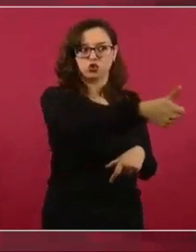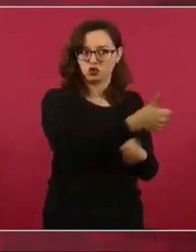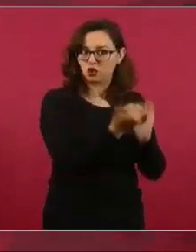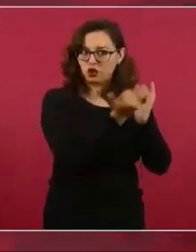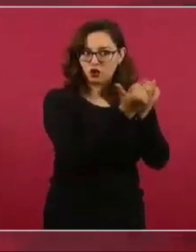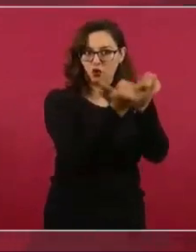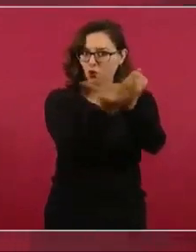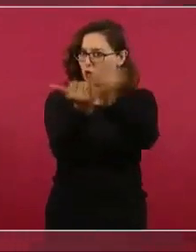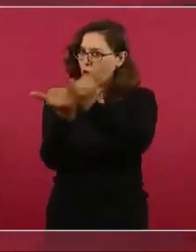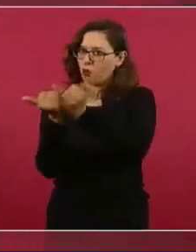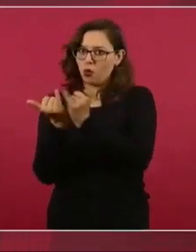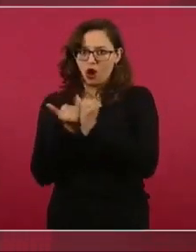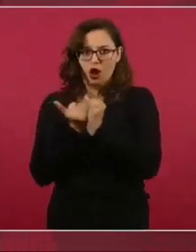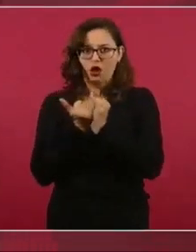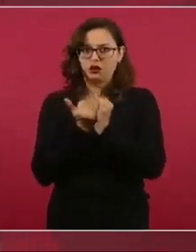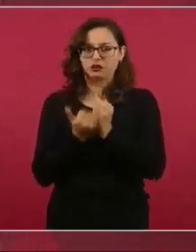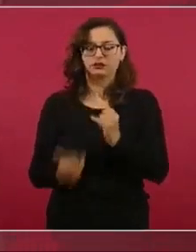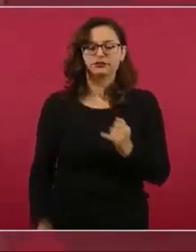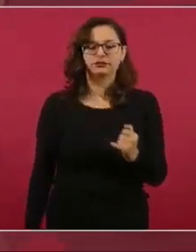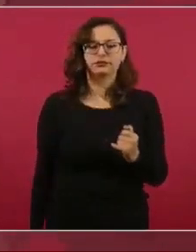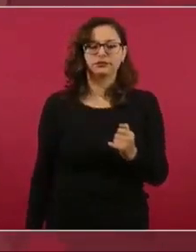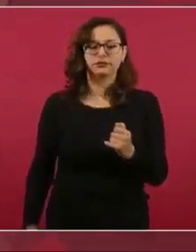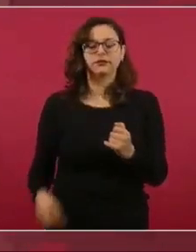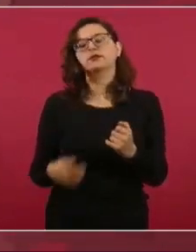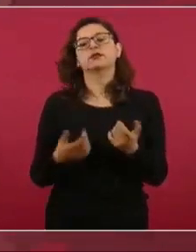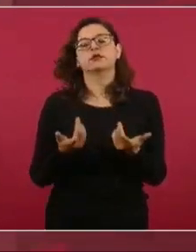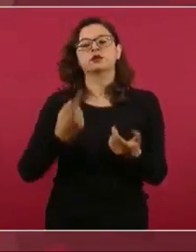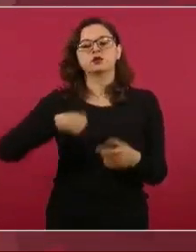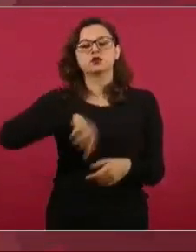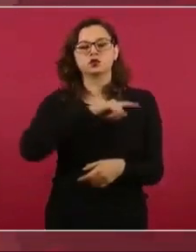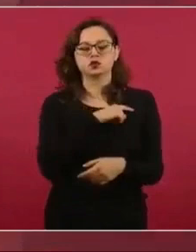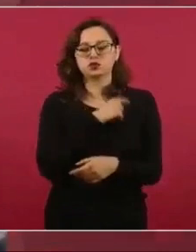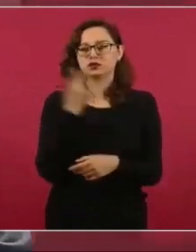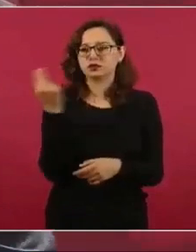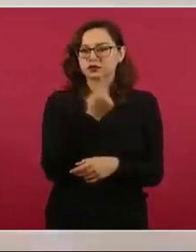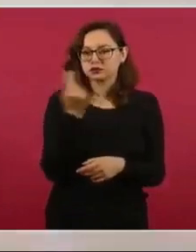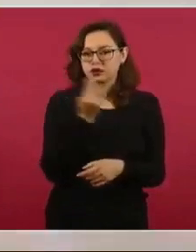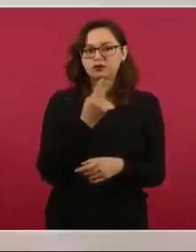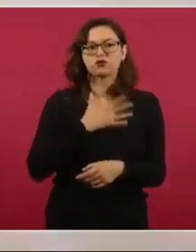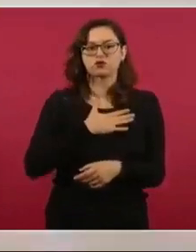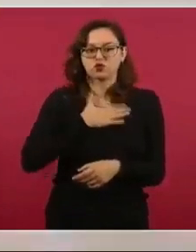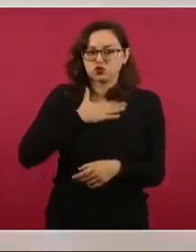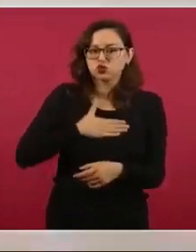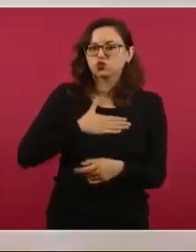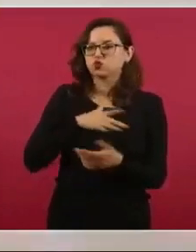además tenemos que hacer justicia, pero quedaron